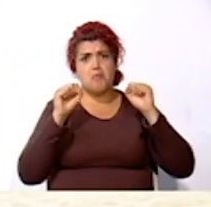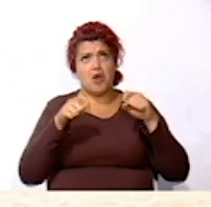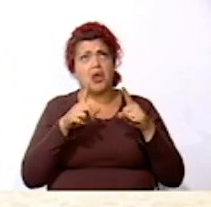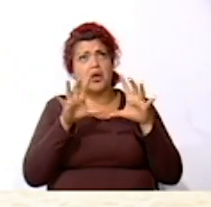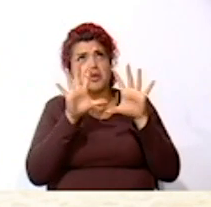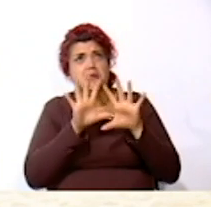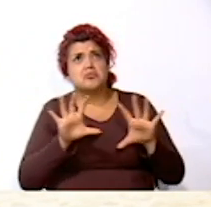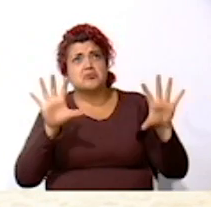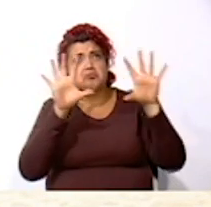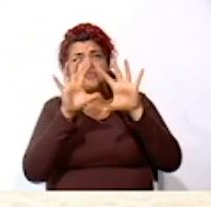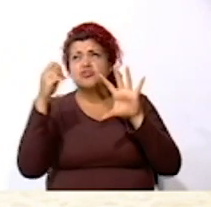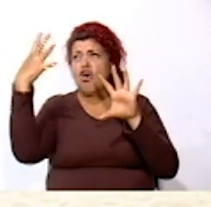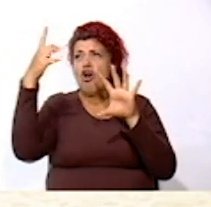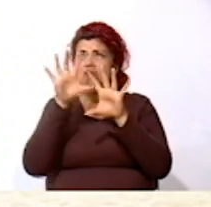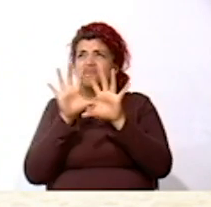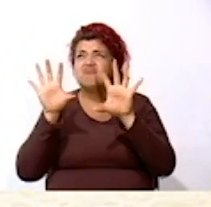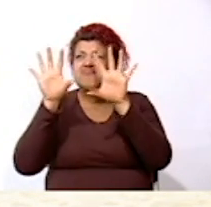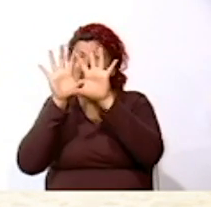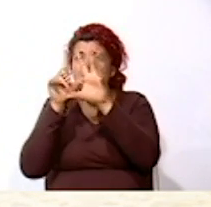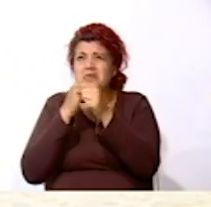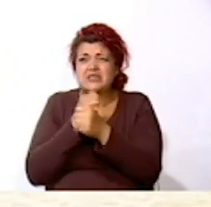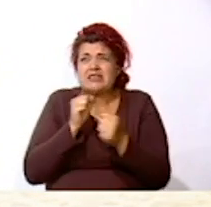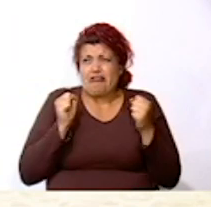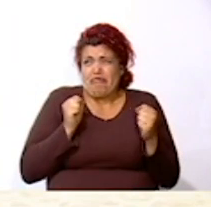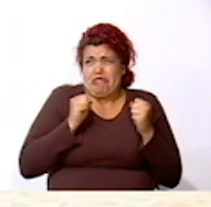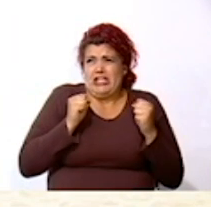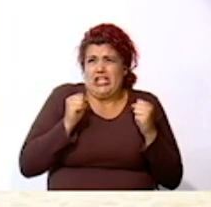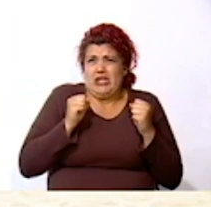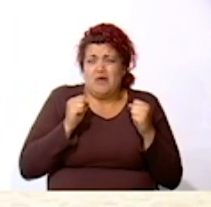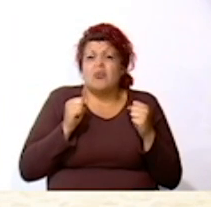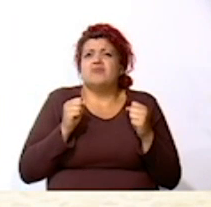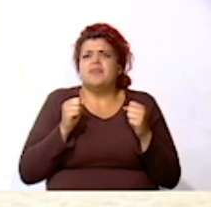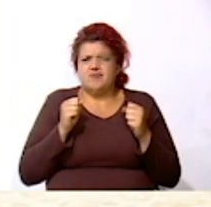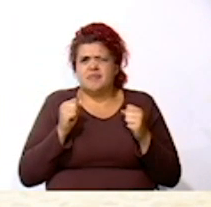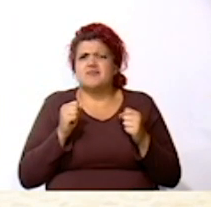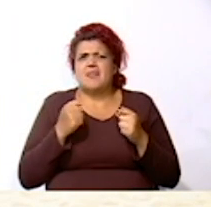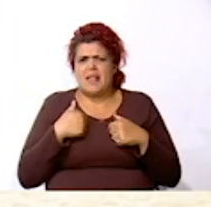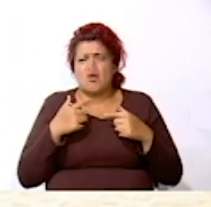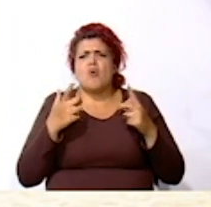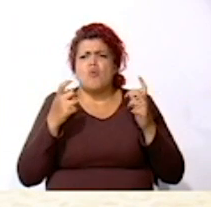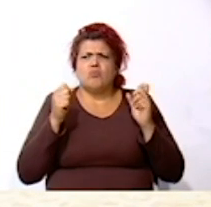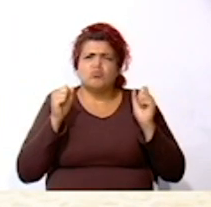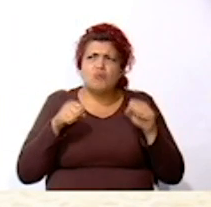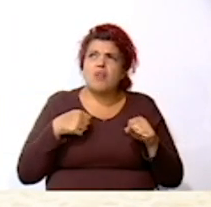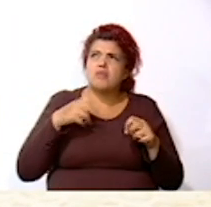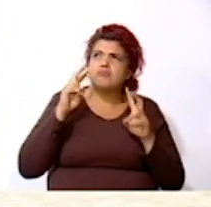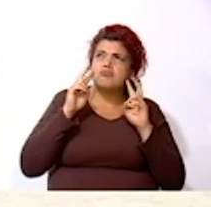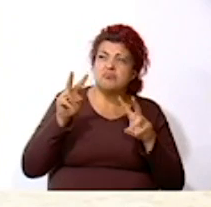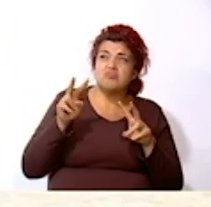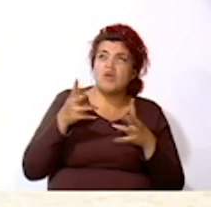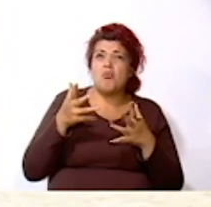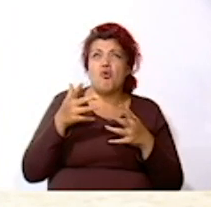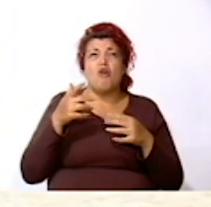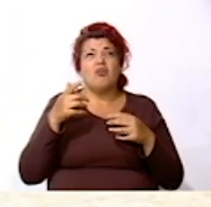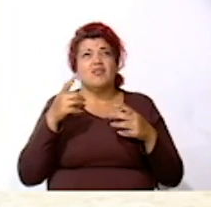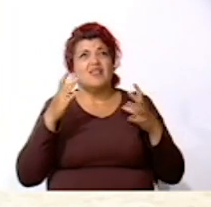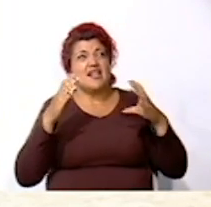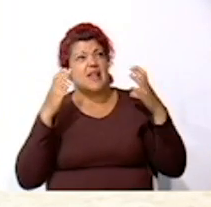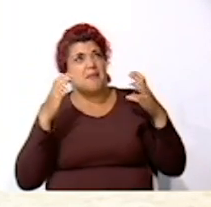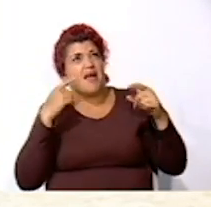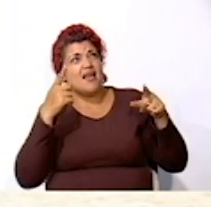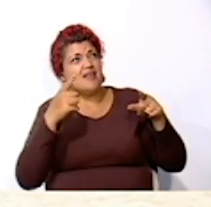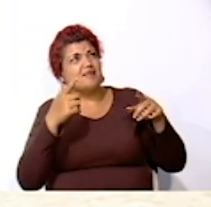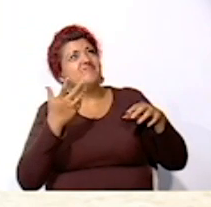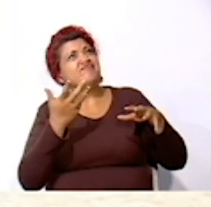tapen un poquito el sol y nos dé un poco de frío Así es como podemos nosotros ver el tiempo atmosférico Y